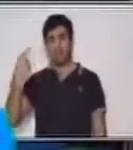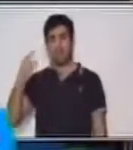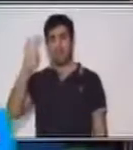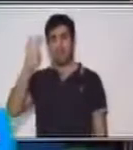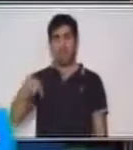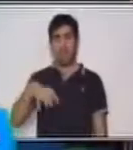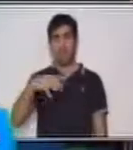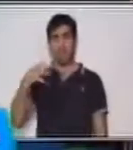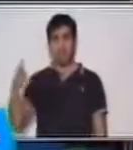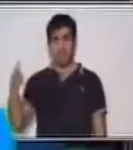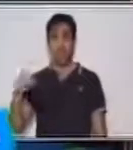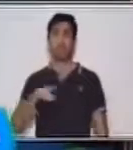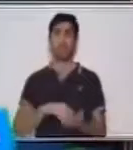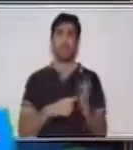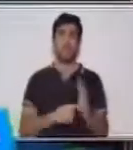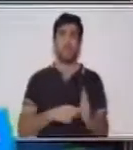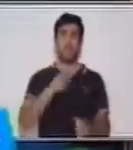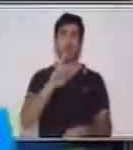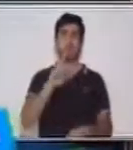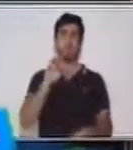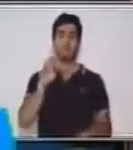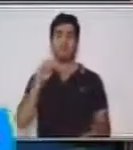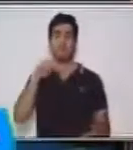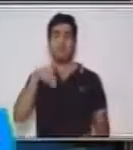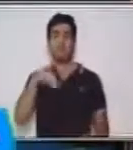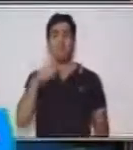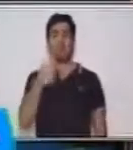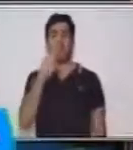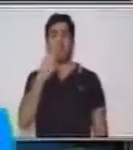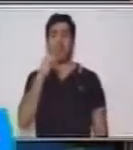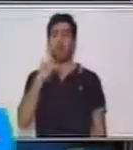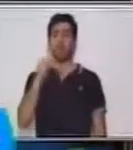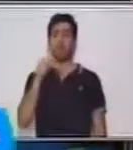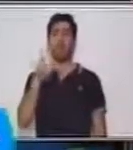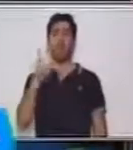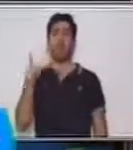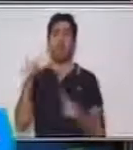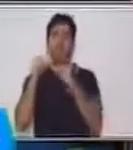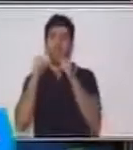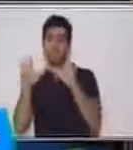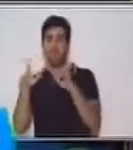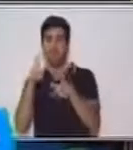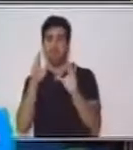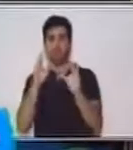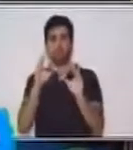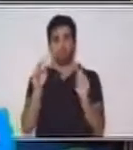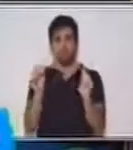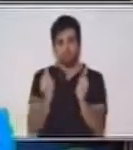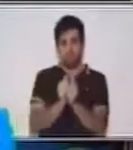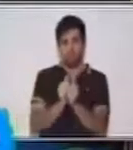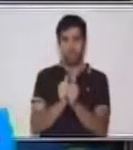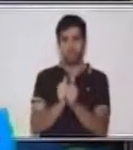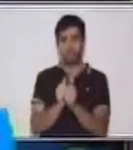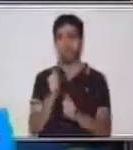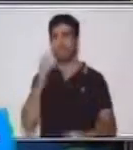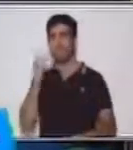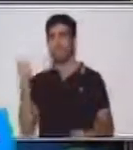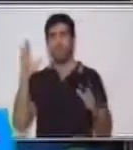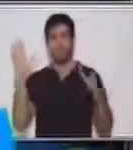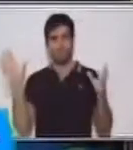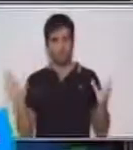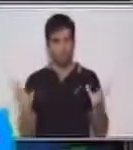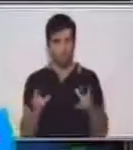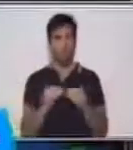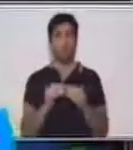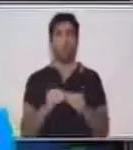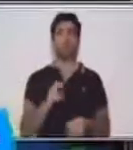nahuales. Y también, si nosotros multiplicamos trece por veinte, da un total de doscientos sesenta días, que